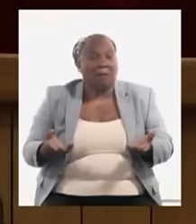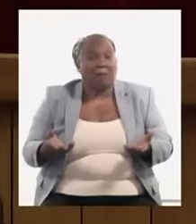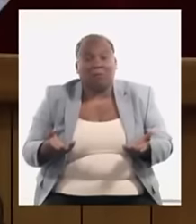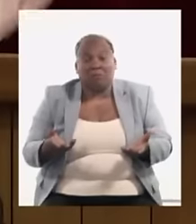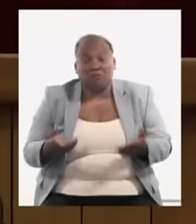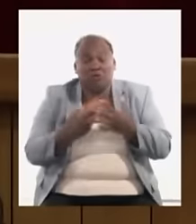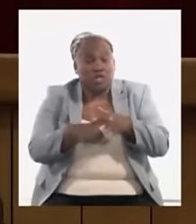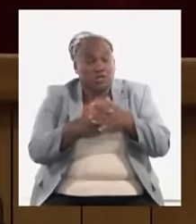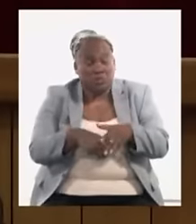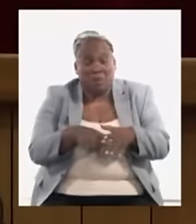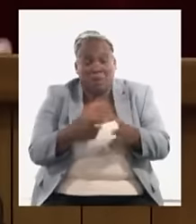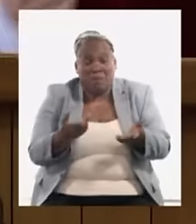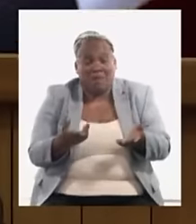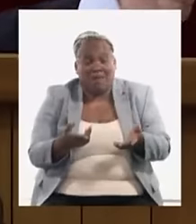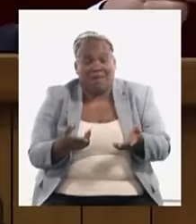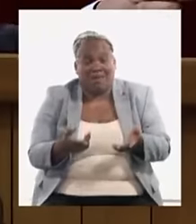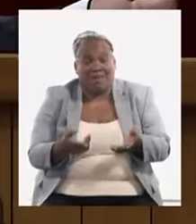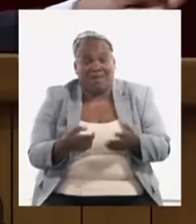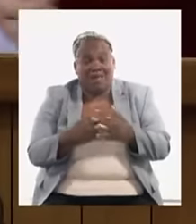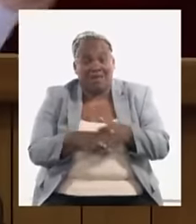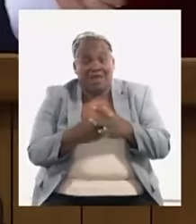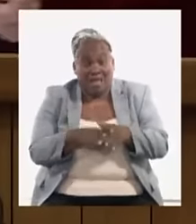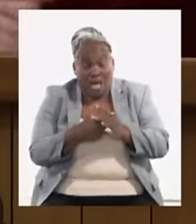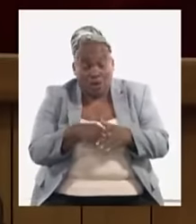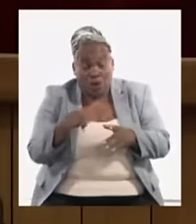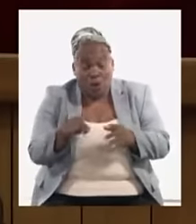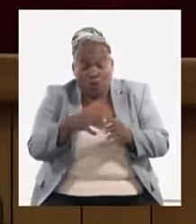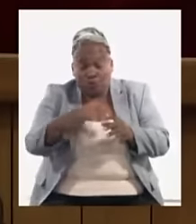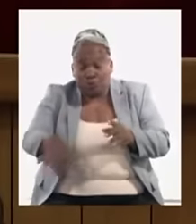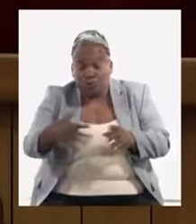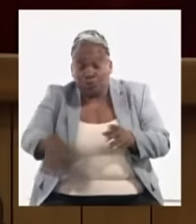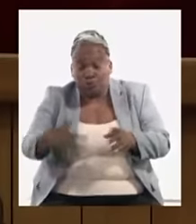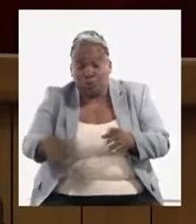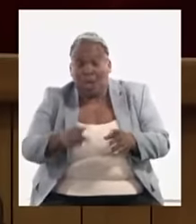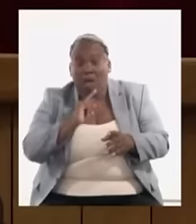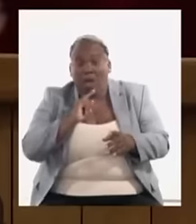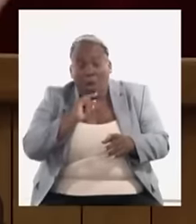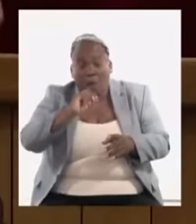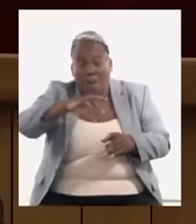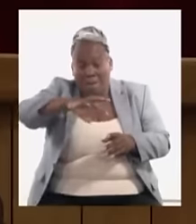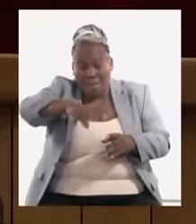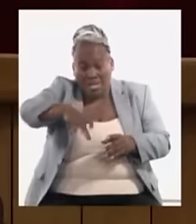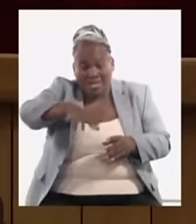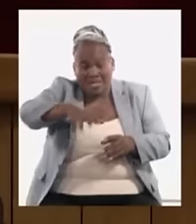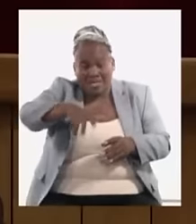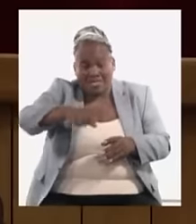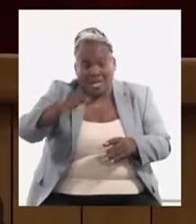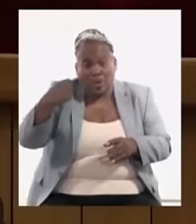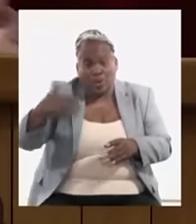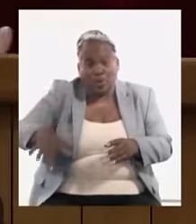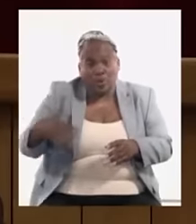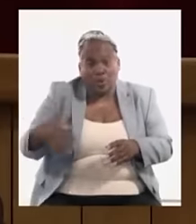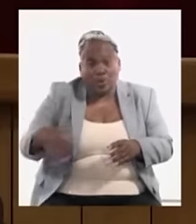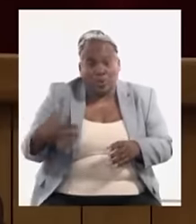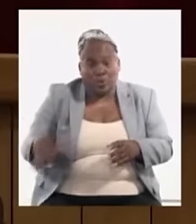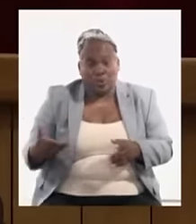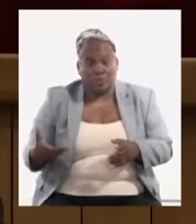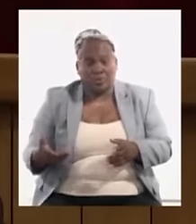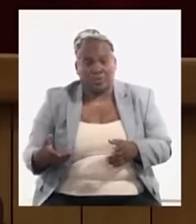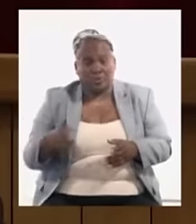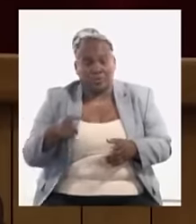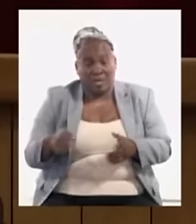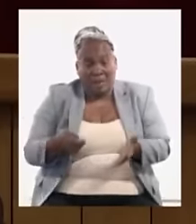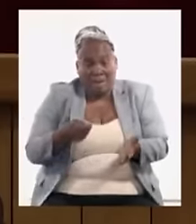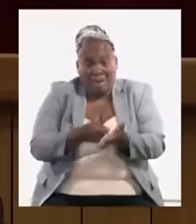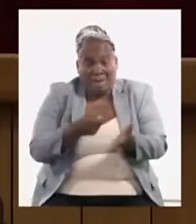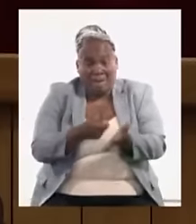porque además a veces es verdad que también adquirir una pieza una llave cuesta tanto que con eso paga